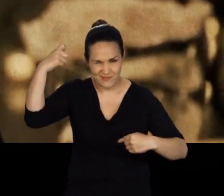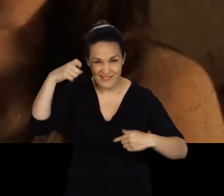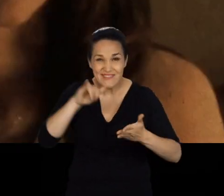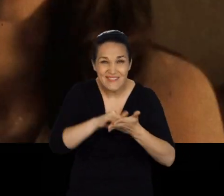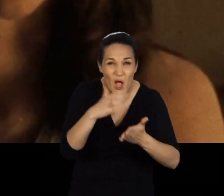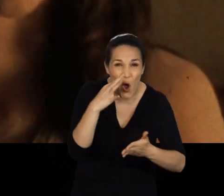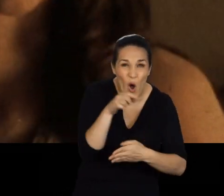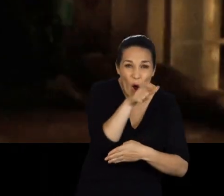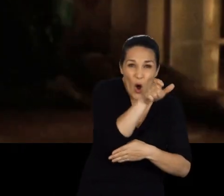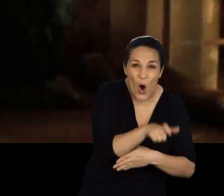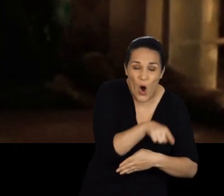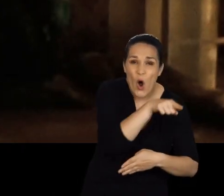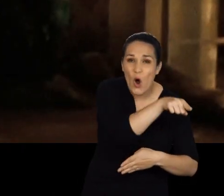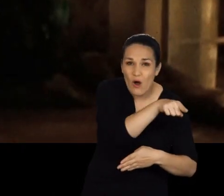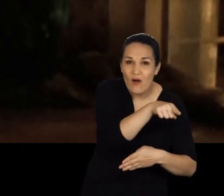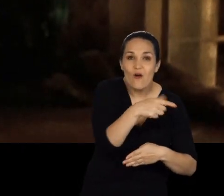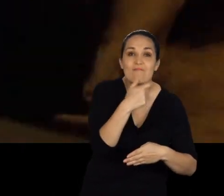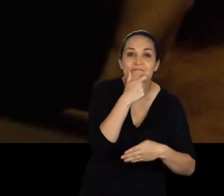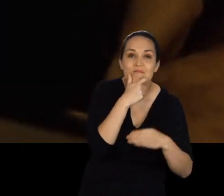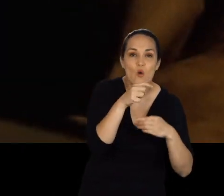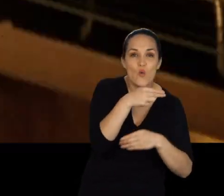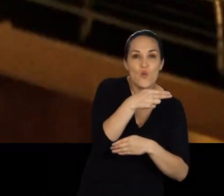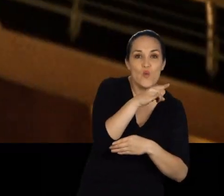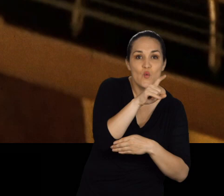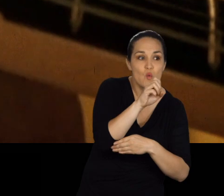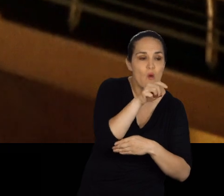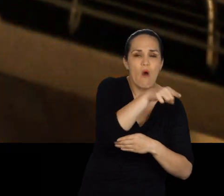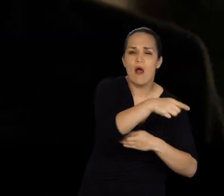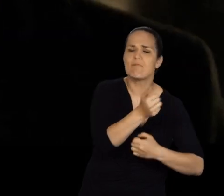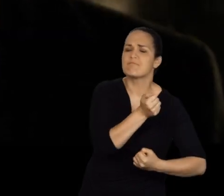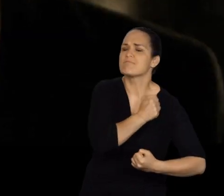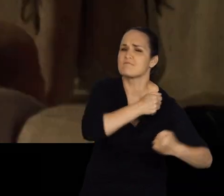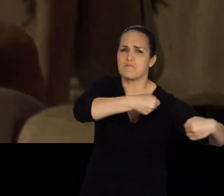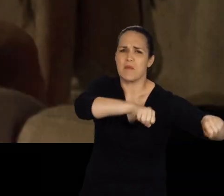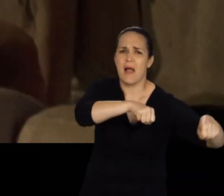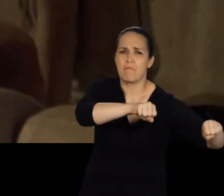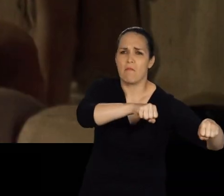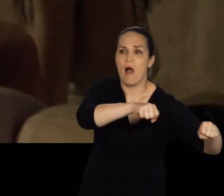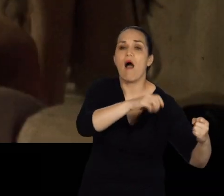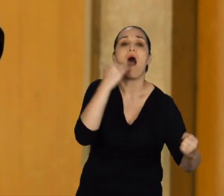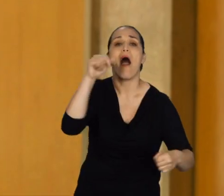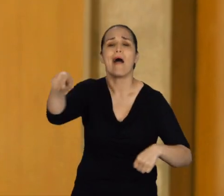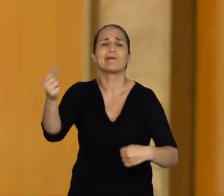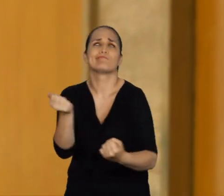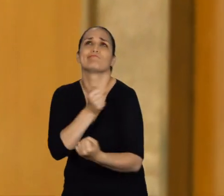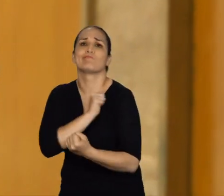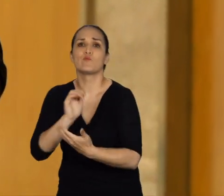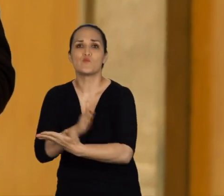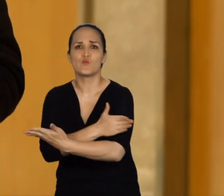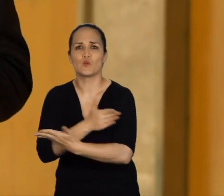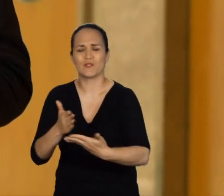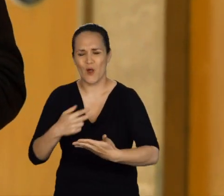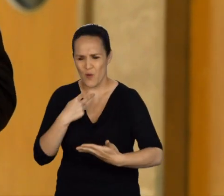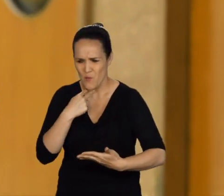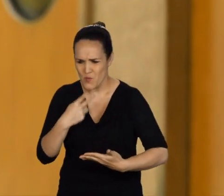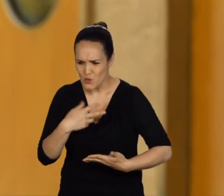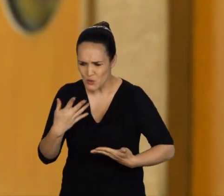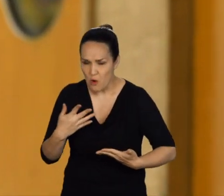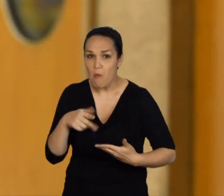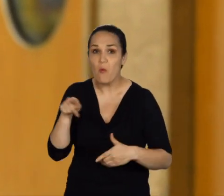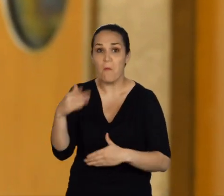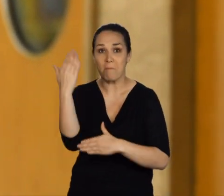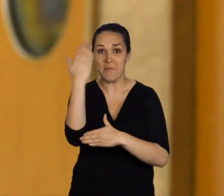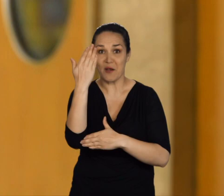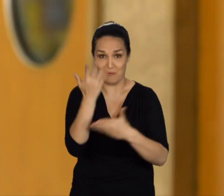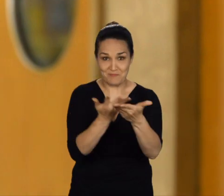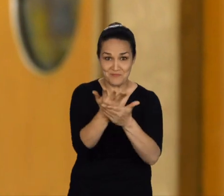cual como lo decía Hugo anteriormente frente al motocross, solo que en este caso es la música la que la hace sentir verdaderamente viva. Una